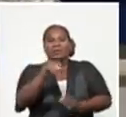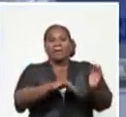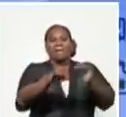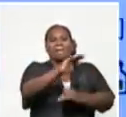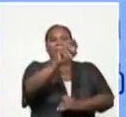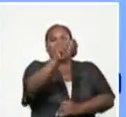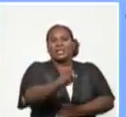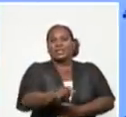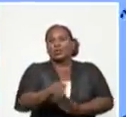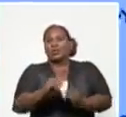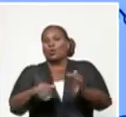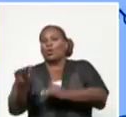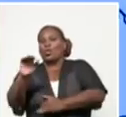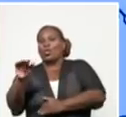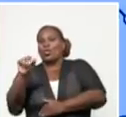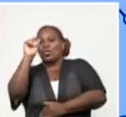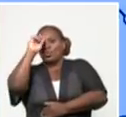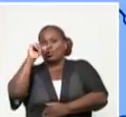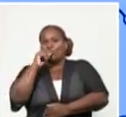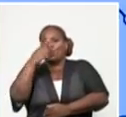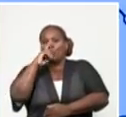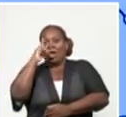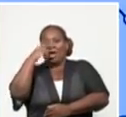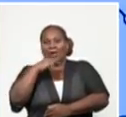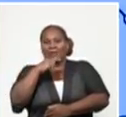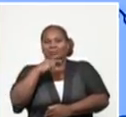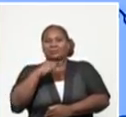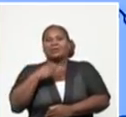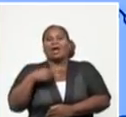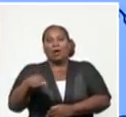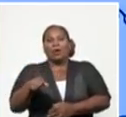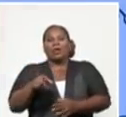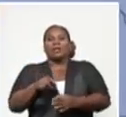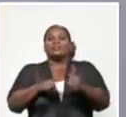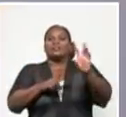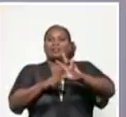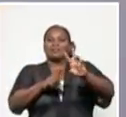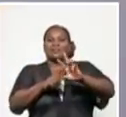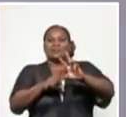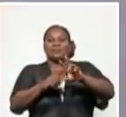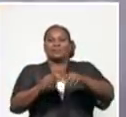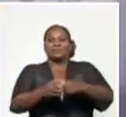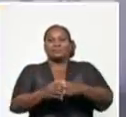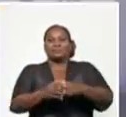Durán, y por supuesto, para todos los que nos siguen. Devolvemos la señal a los estudios centrales. Gracias. Gracias.